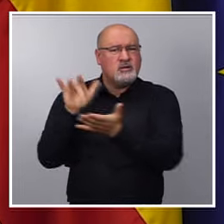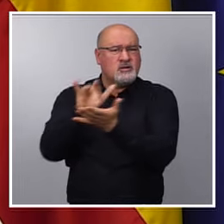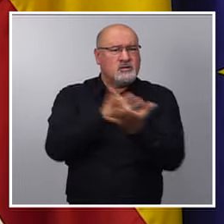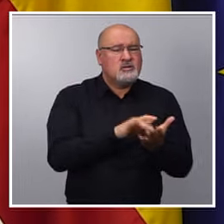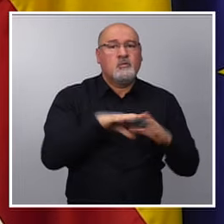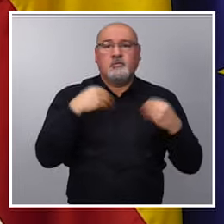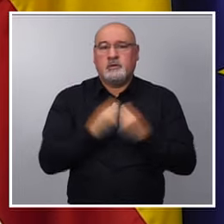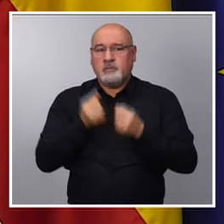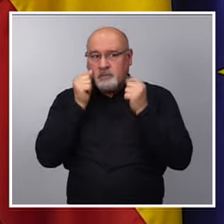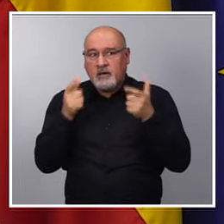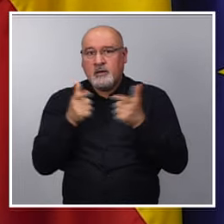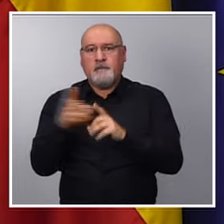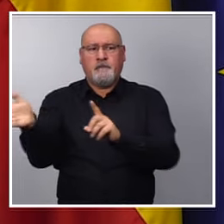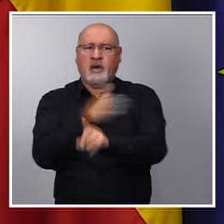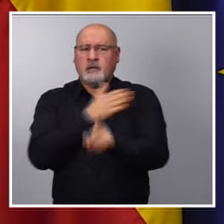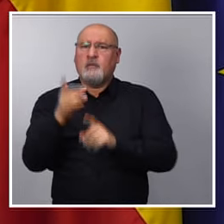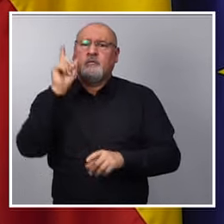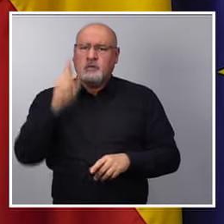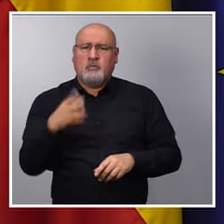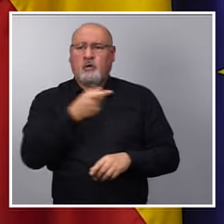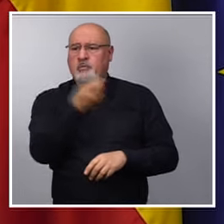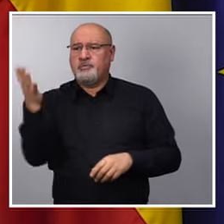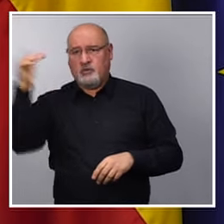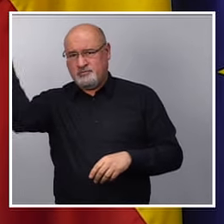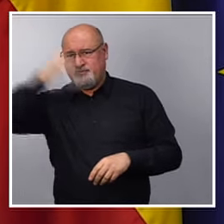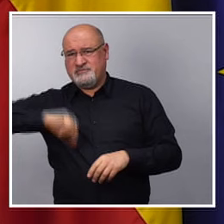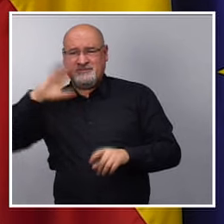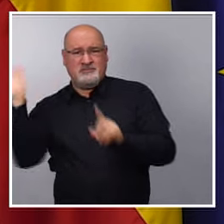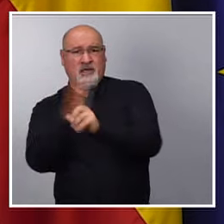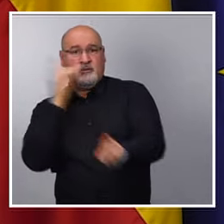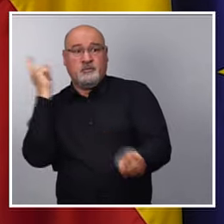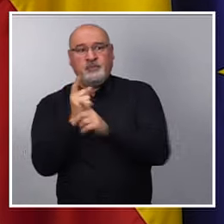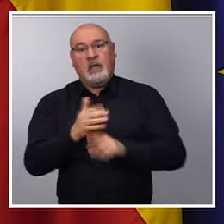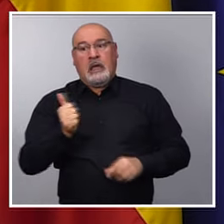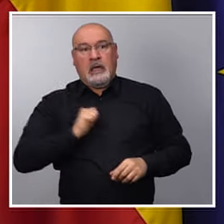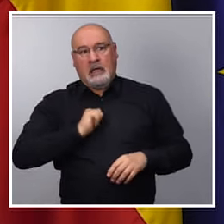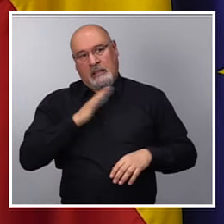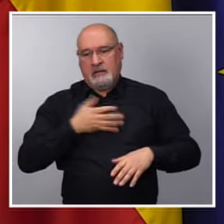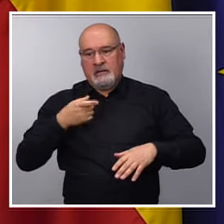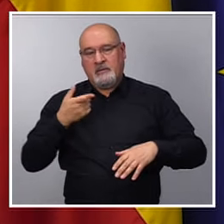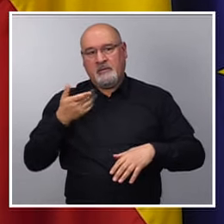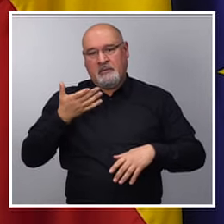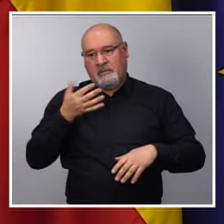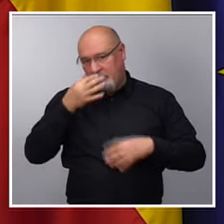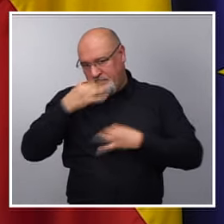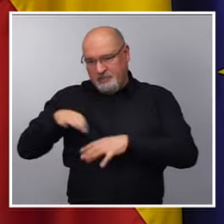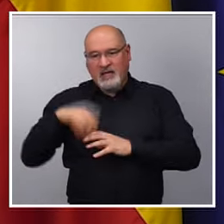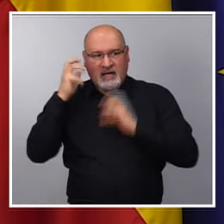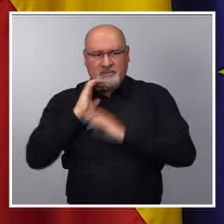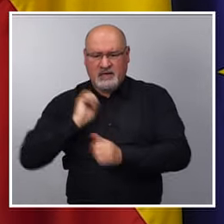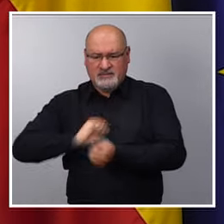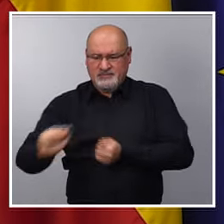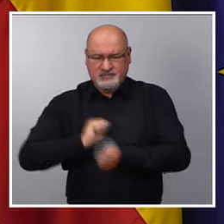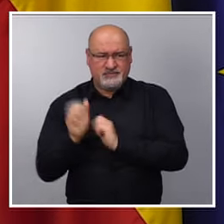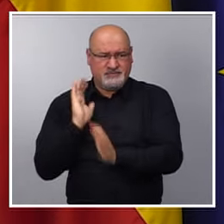los maltratadores de muchas mujeres utilizan a los animales para coaccionarles, para amenazarles y también